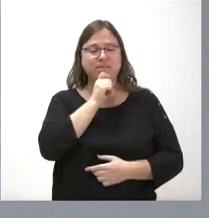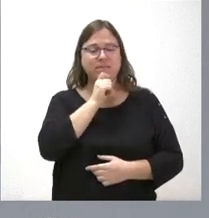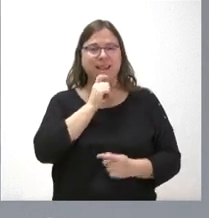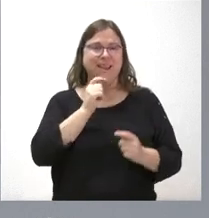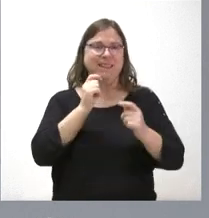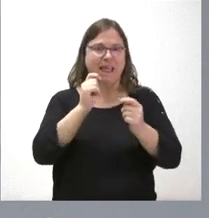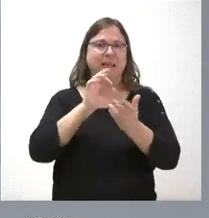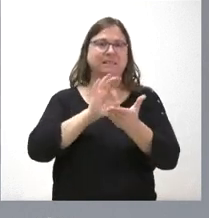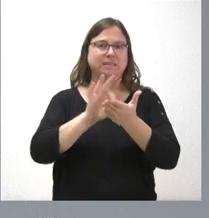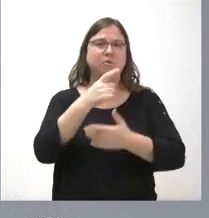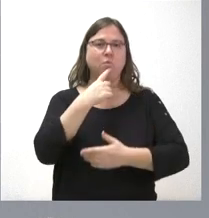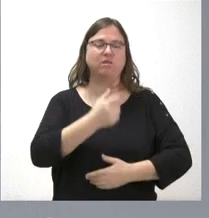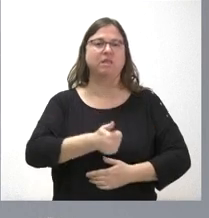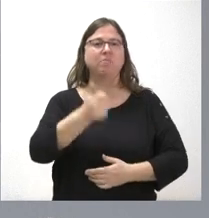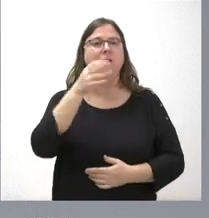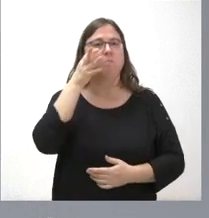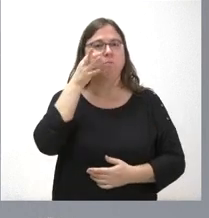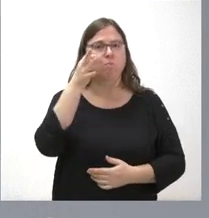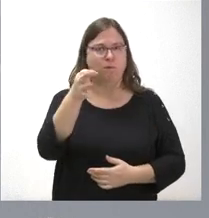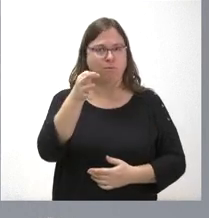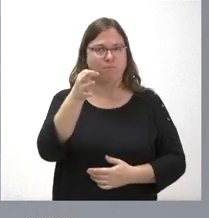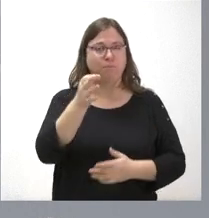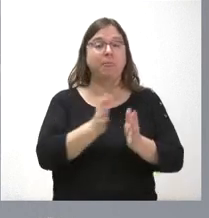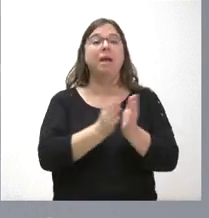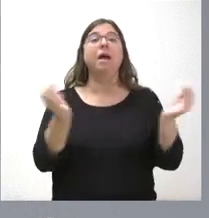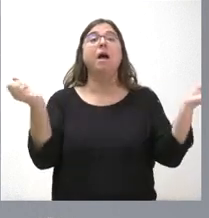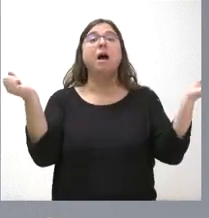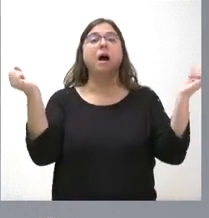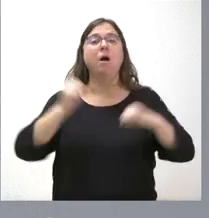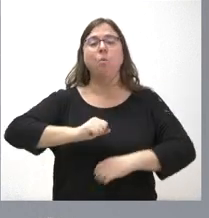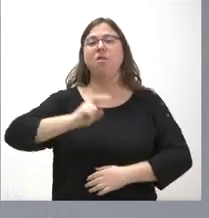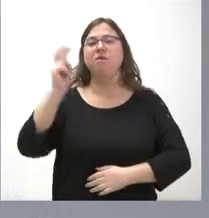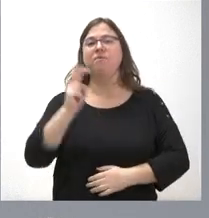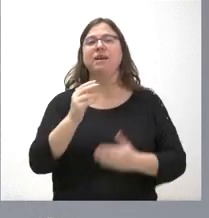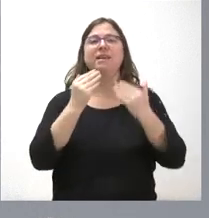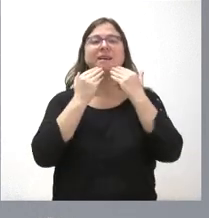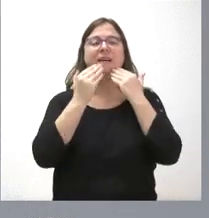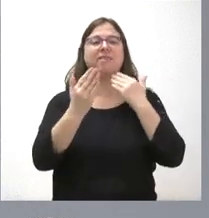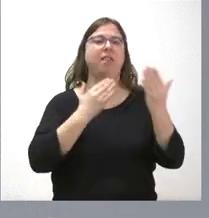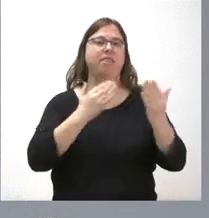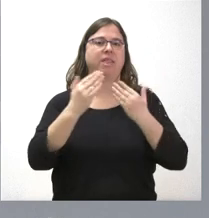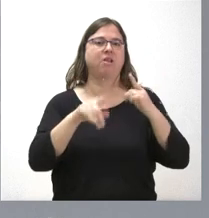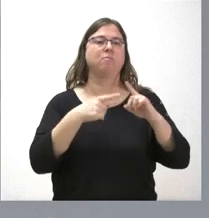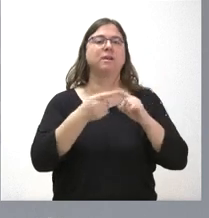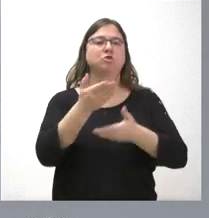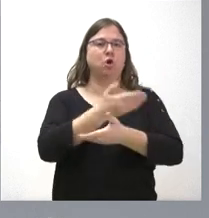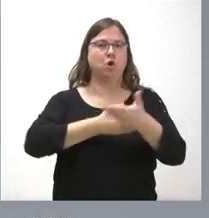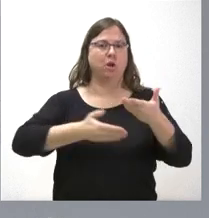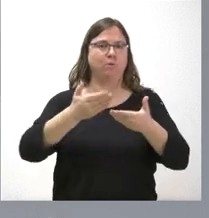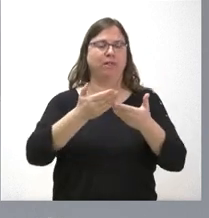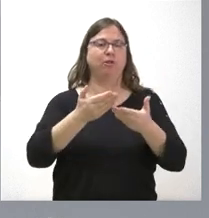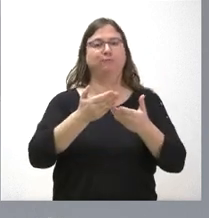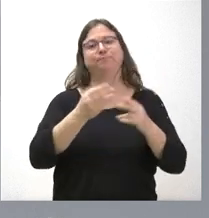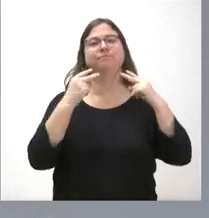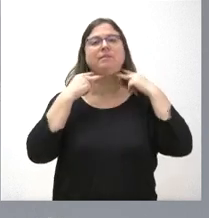estos servicios. El acuerdo marco surge del diálogo, de la colaboración con las entidades locales.